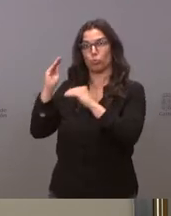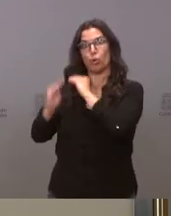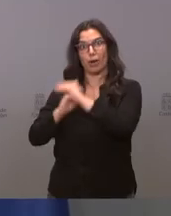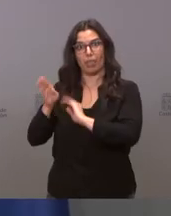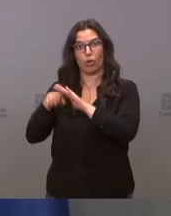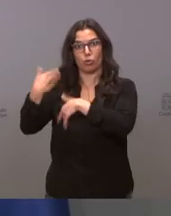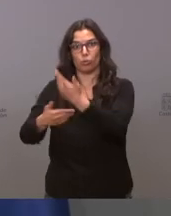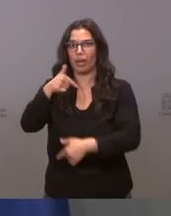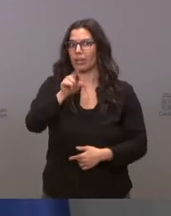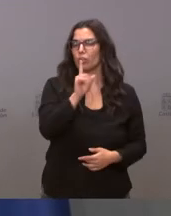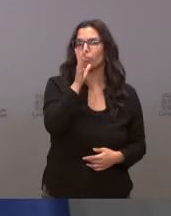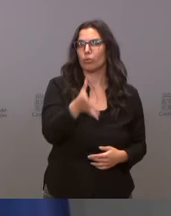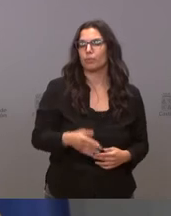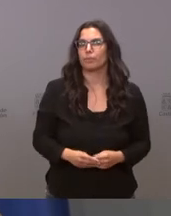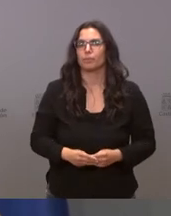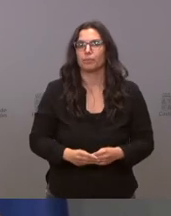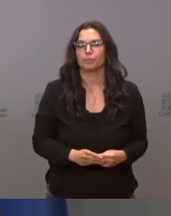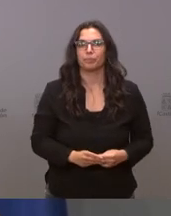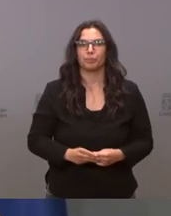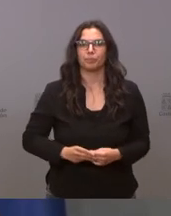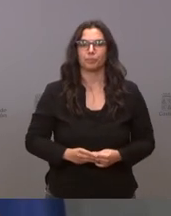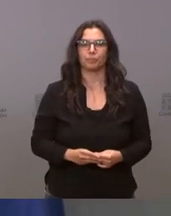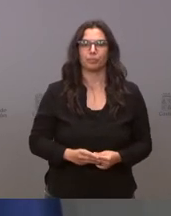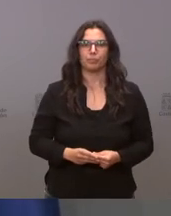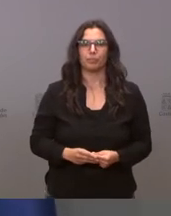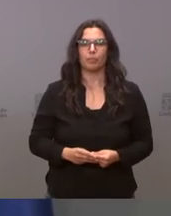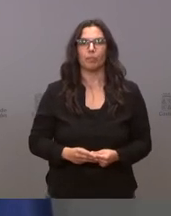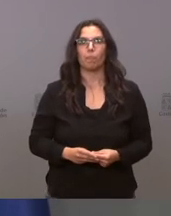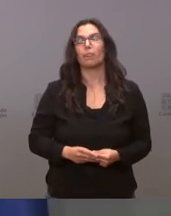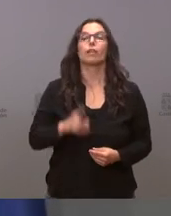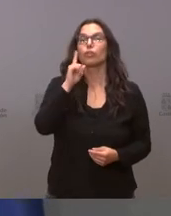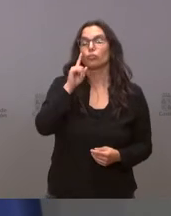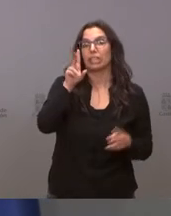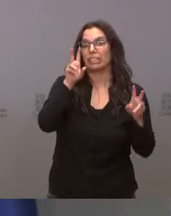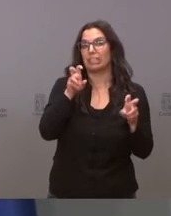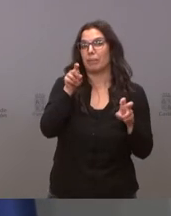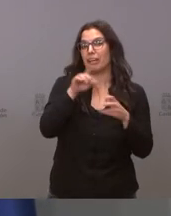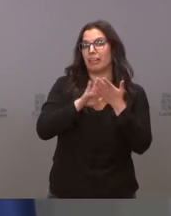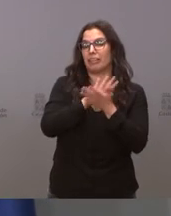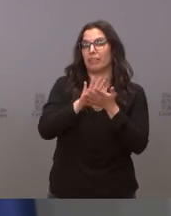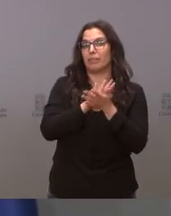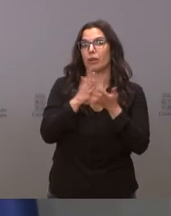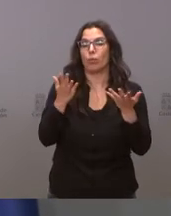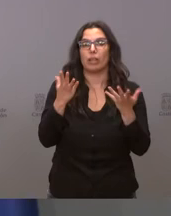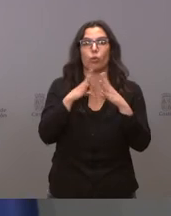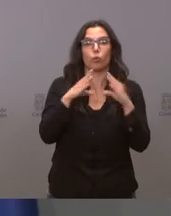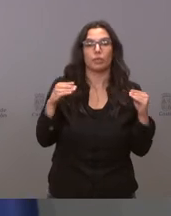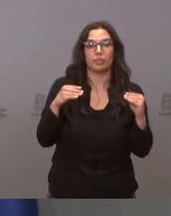pues insisto a este no sé a qué investigadores se refiere si los de la universidad